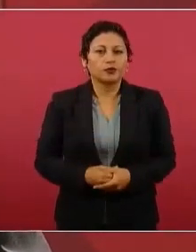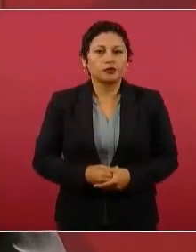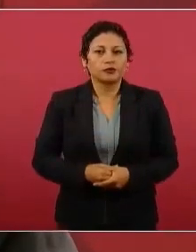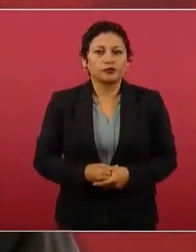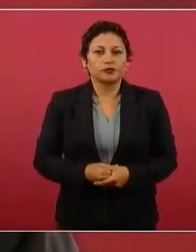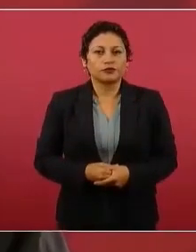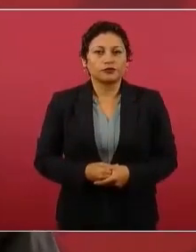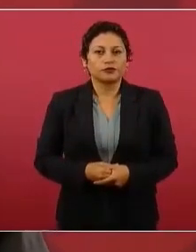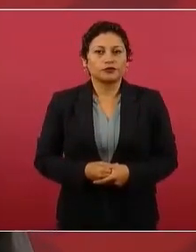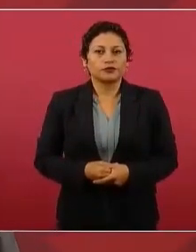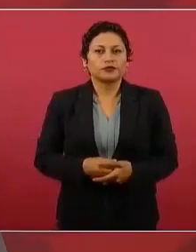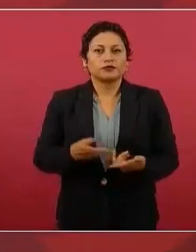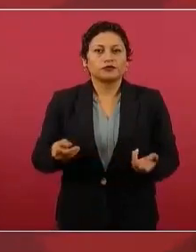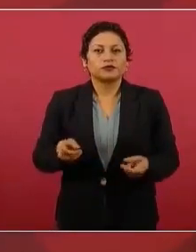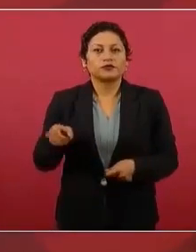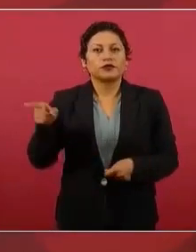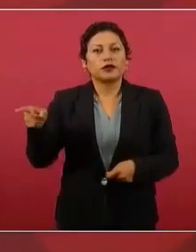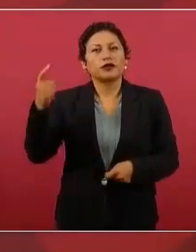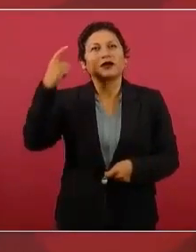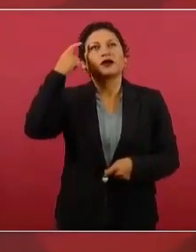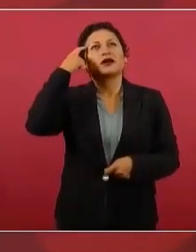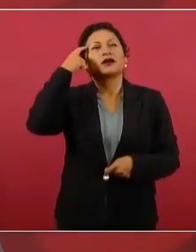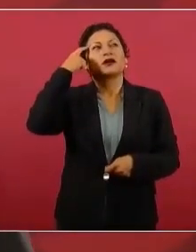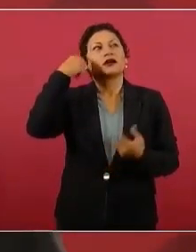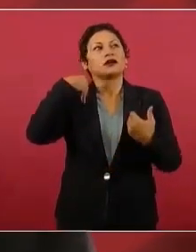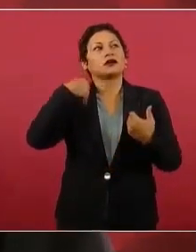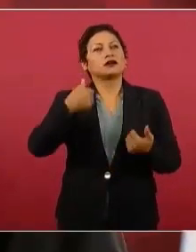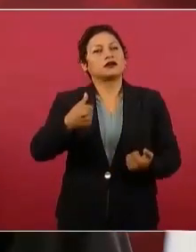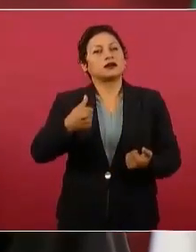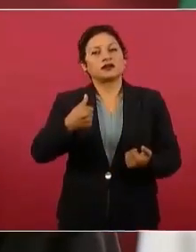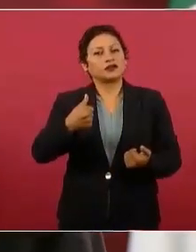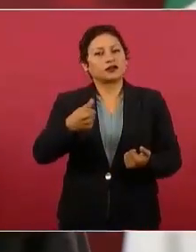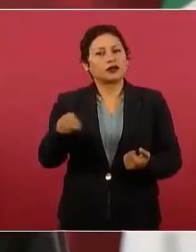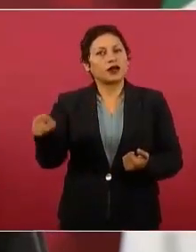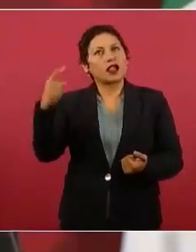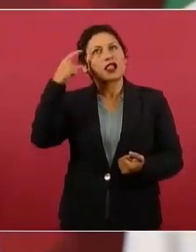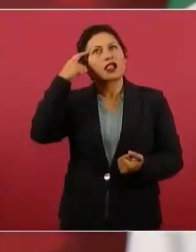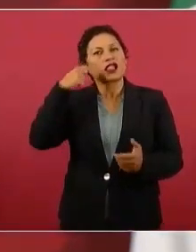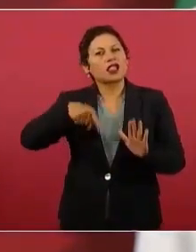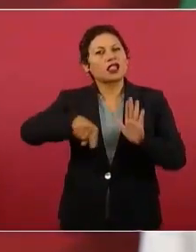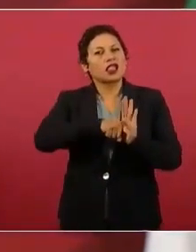No vuelven en sí, sino vuelven en no. Este... Este... Este... Este...